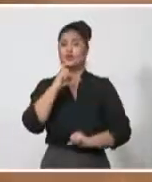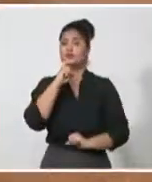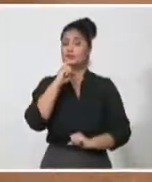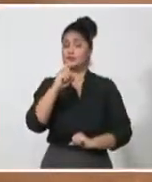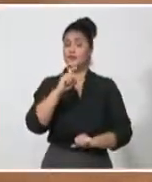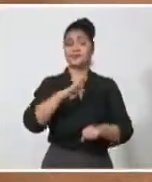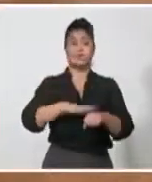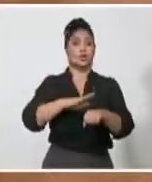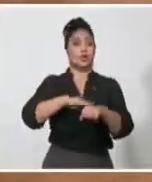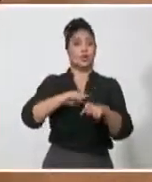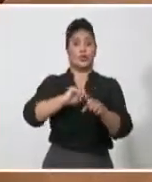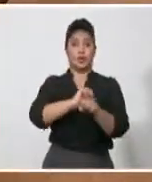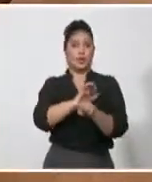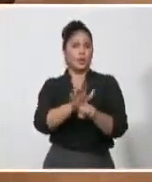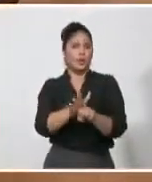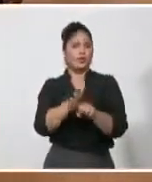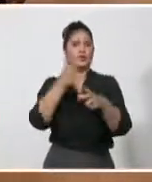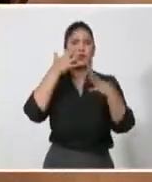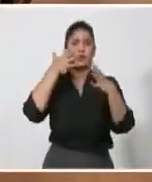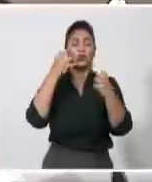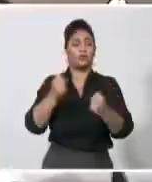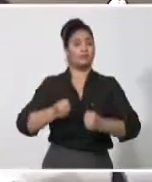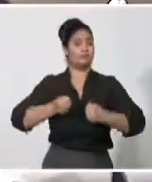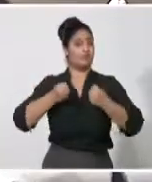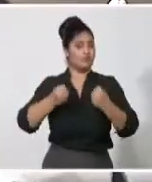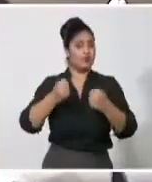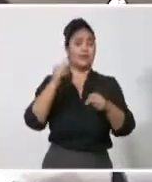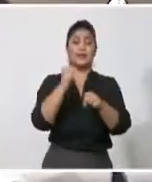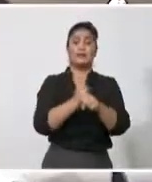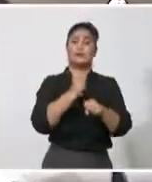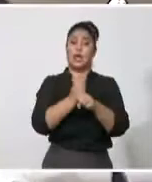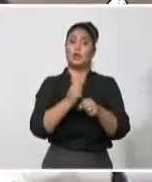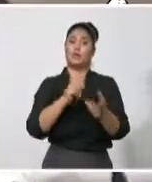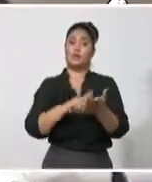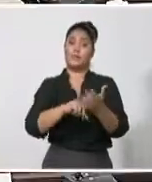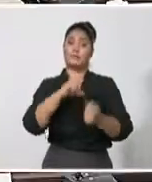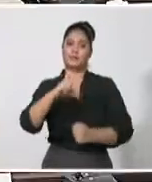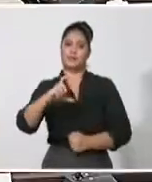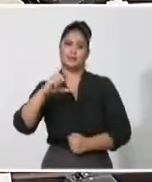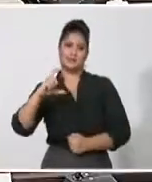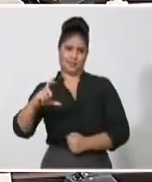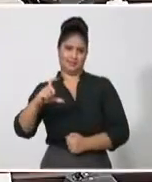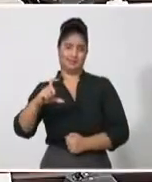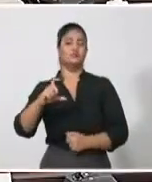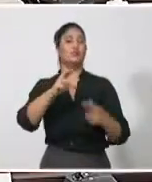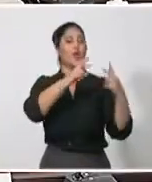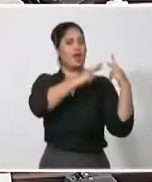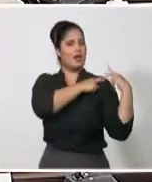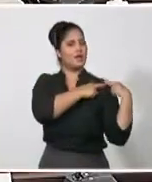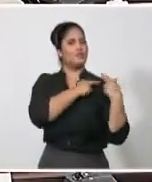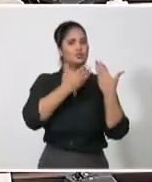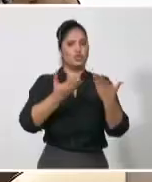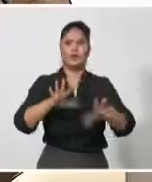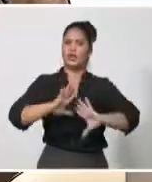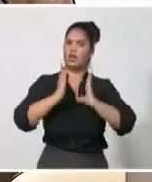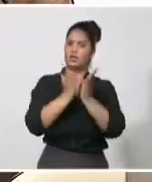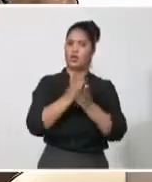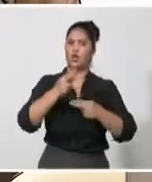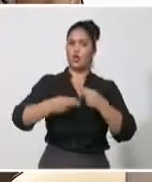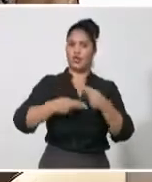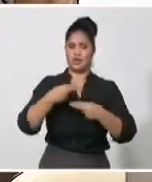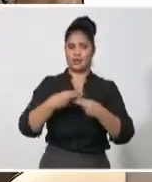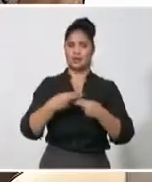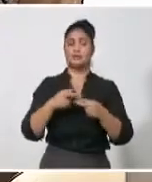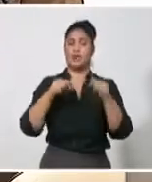-19, resulta vital fortalecer el trabajo del partido como parte de los esfuerzos de todo el pueblo para controlar la enfermedad. Y